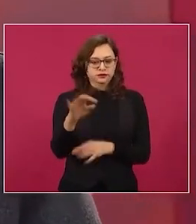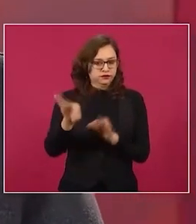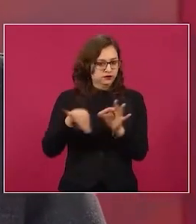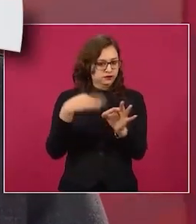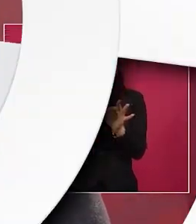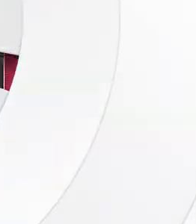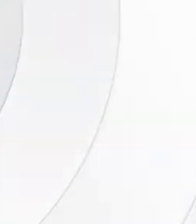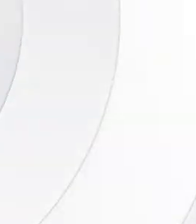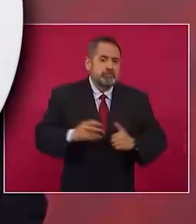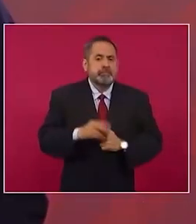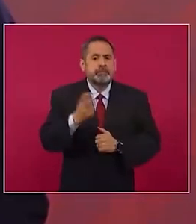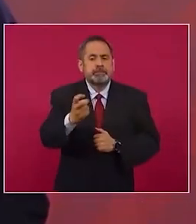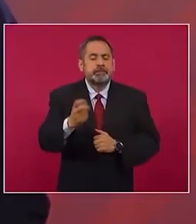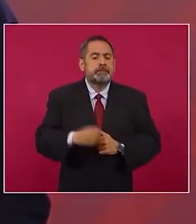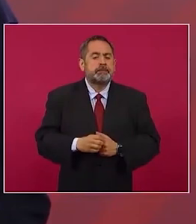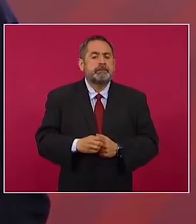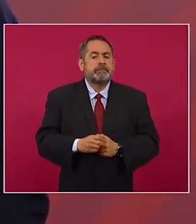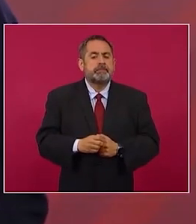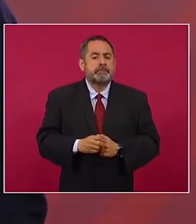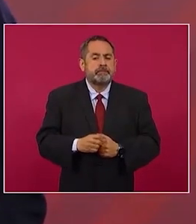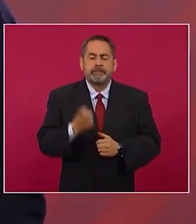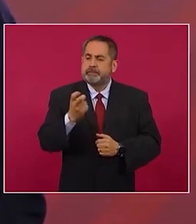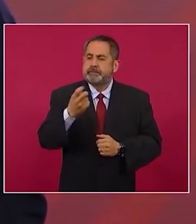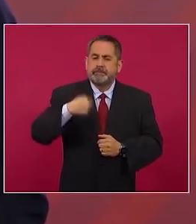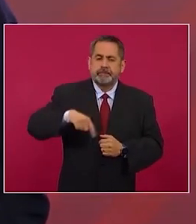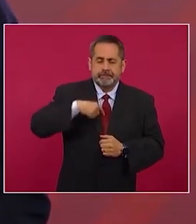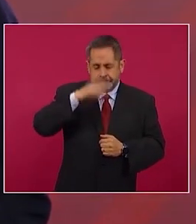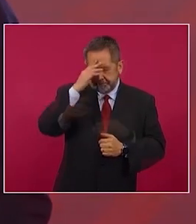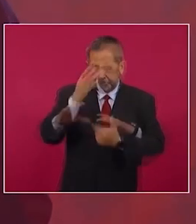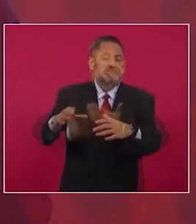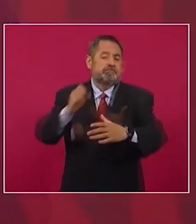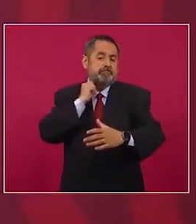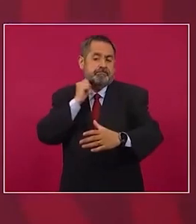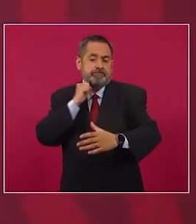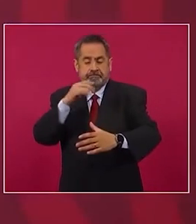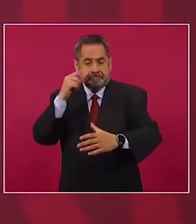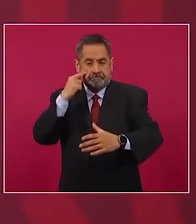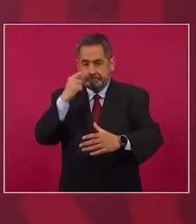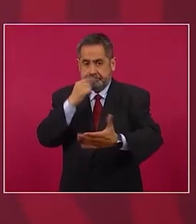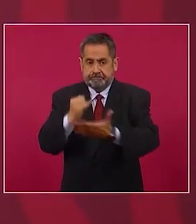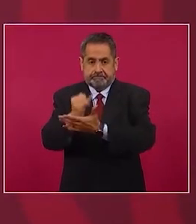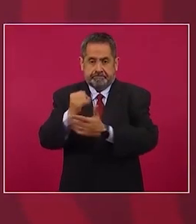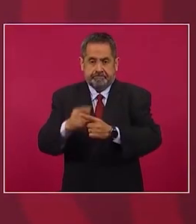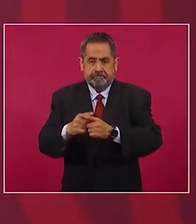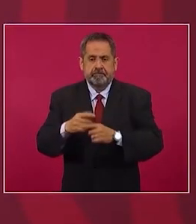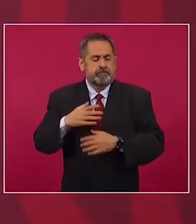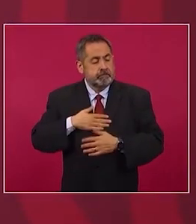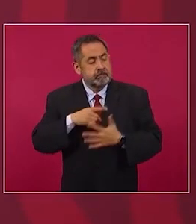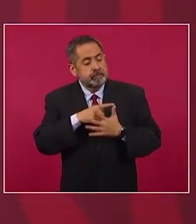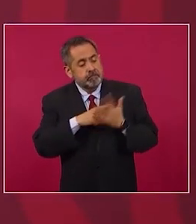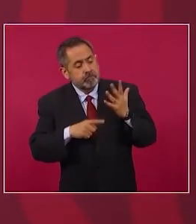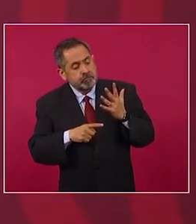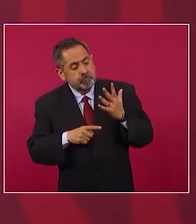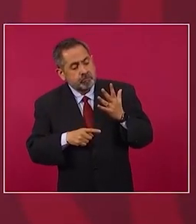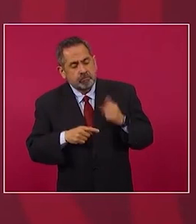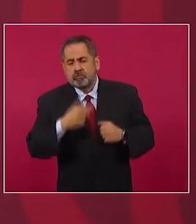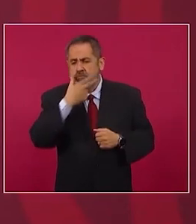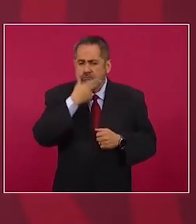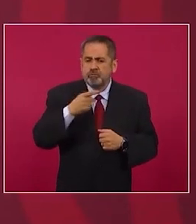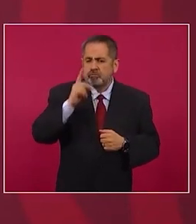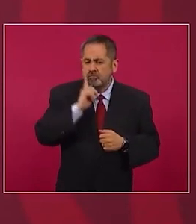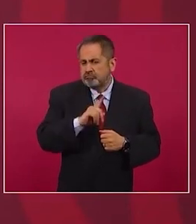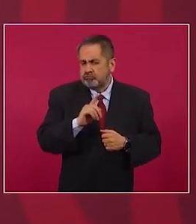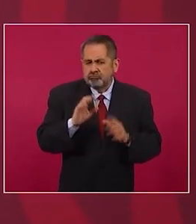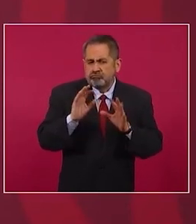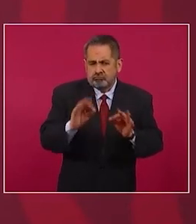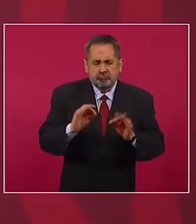pérdidas de empleo. Hicimos este planteamiento. Todos para nosotros son mujeres, son hombres